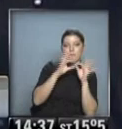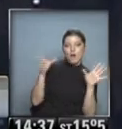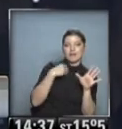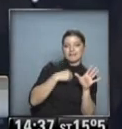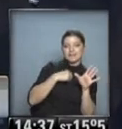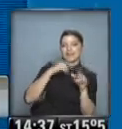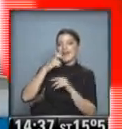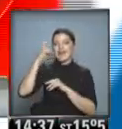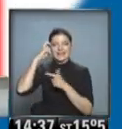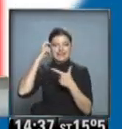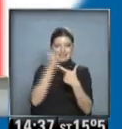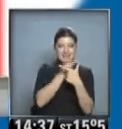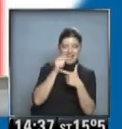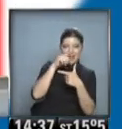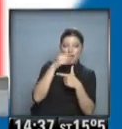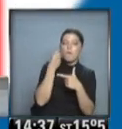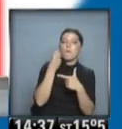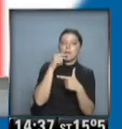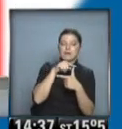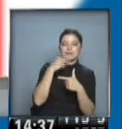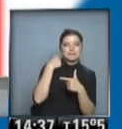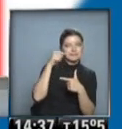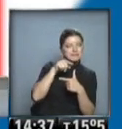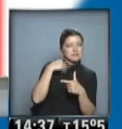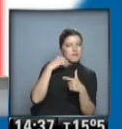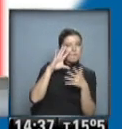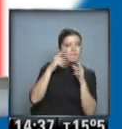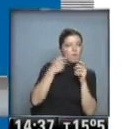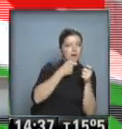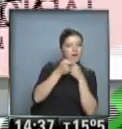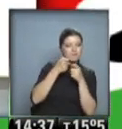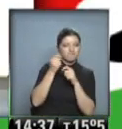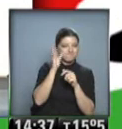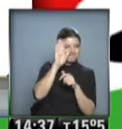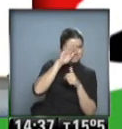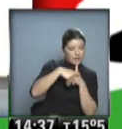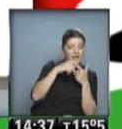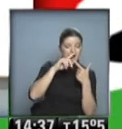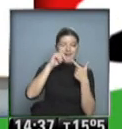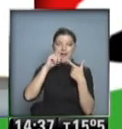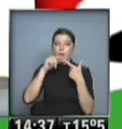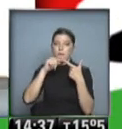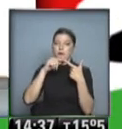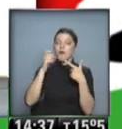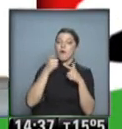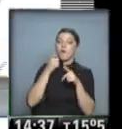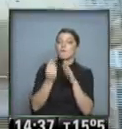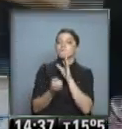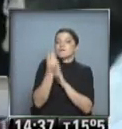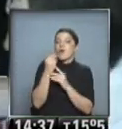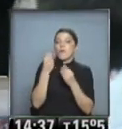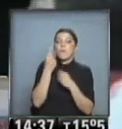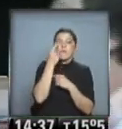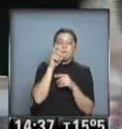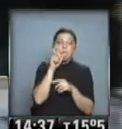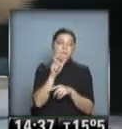radical. A los primeros, porque ven disminuidas sus opciones de negociación. Y a los segundos, porque emergen como un partido que puede ser